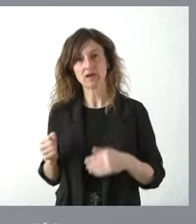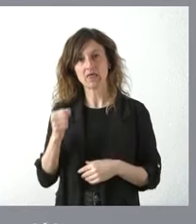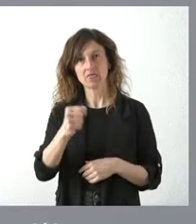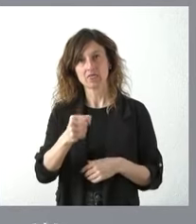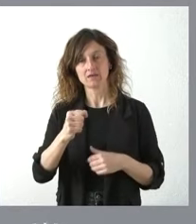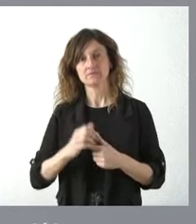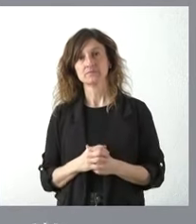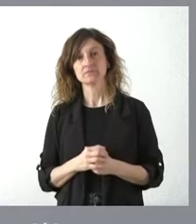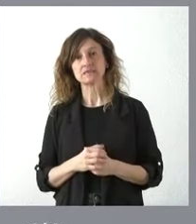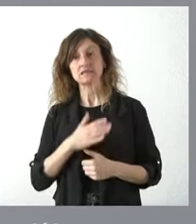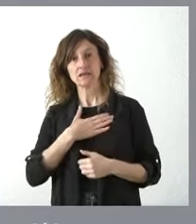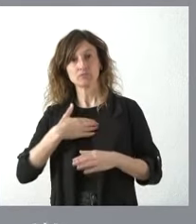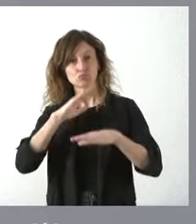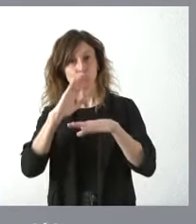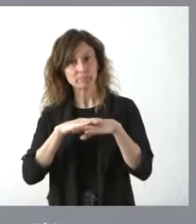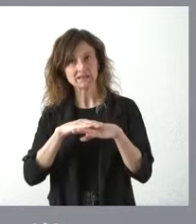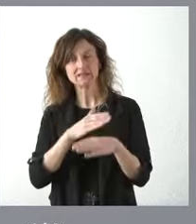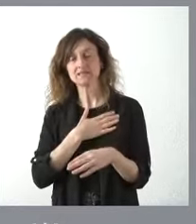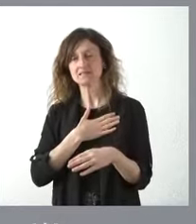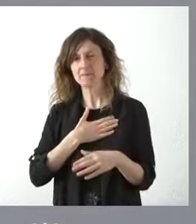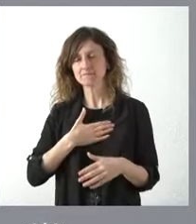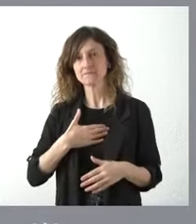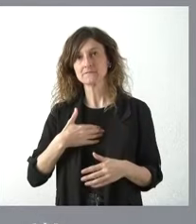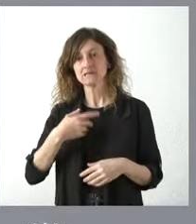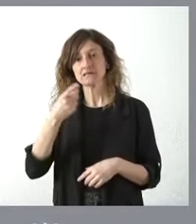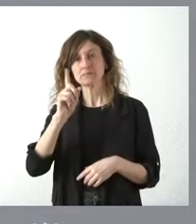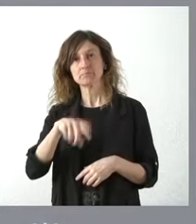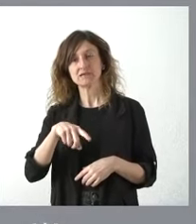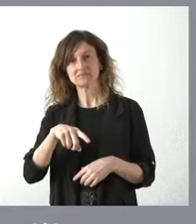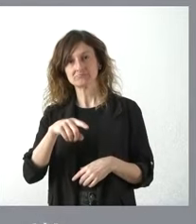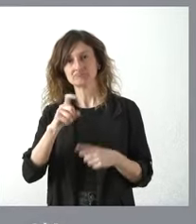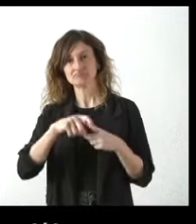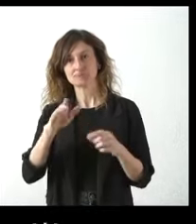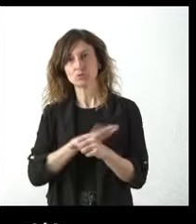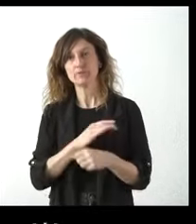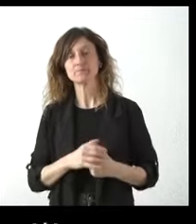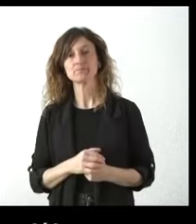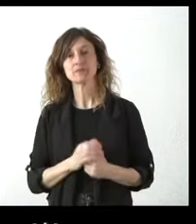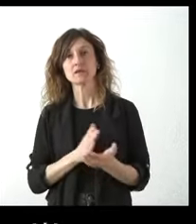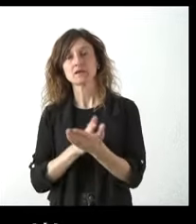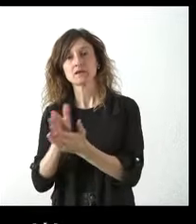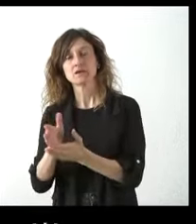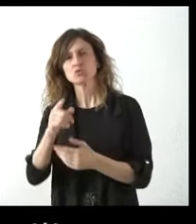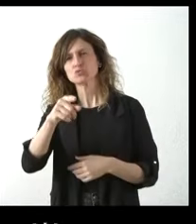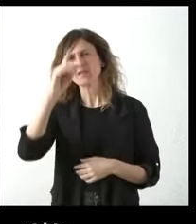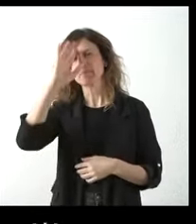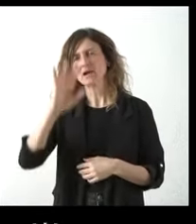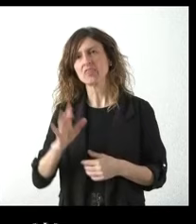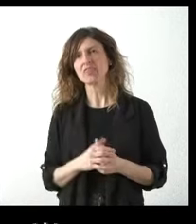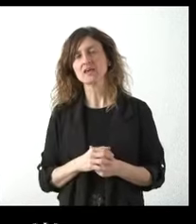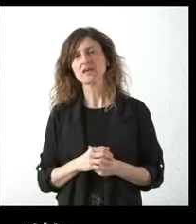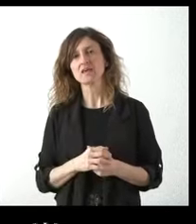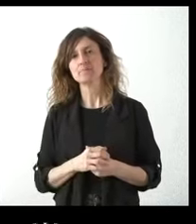nuestro deseo es cumplirlo y nuestro deseo es hacerlo por tanto en este mes que es el que disponemos. Y por otra parte ¿qué le parece la propuesta de